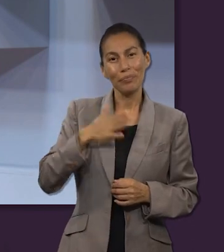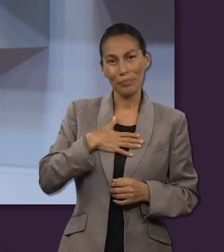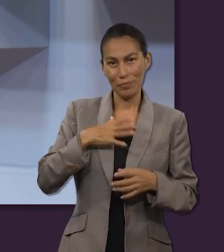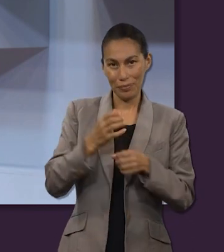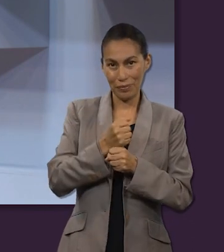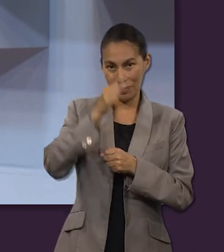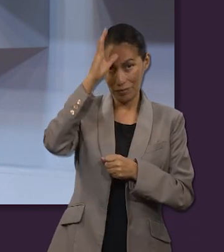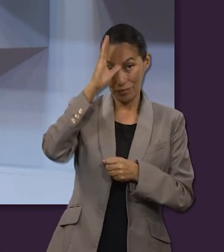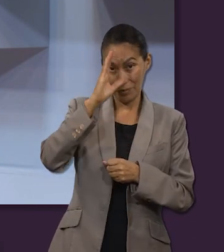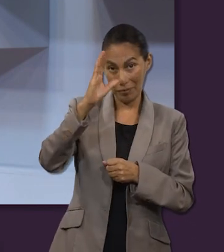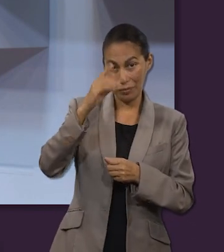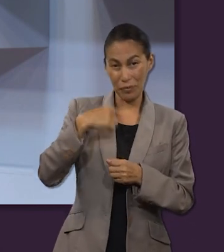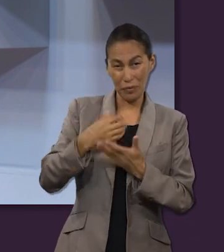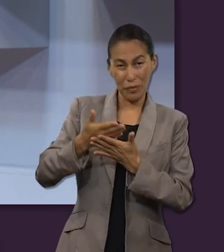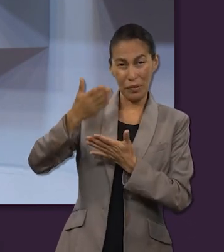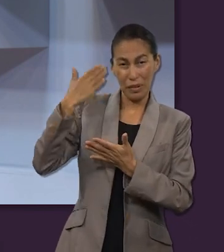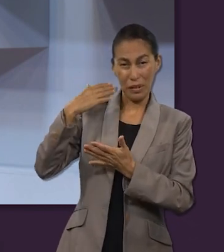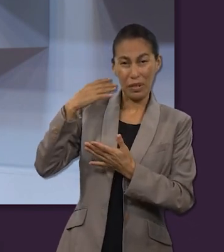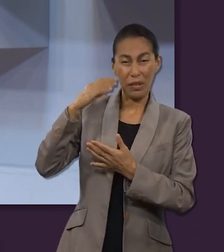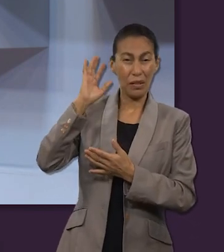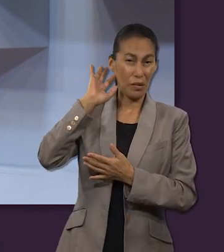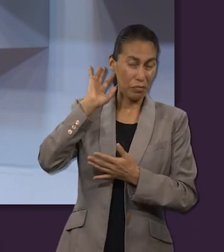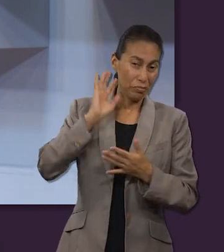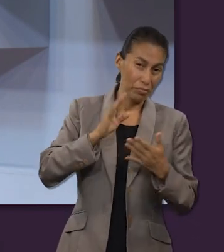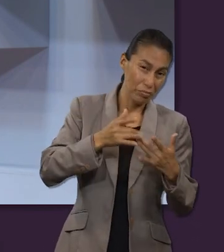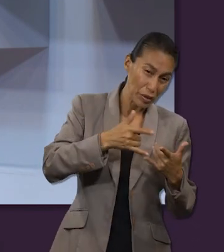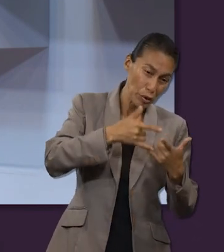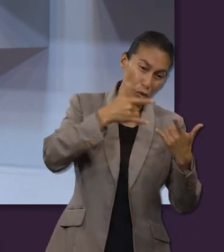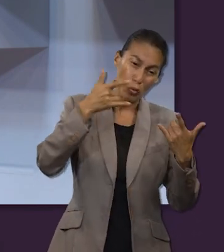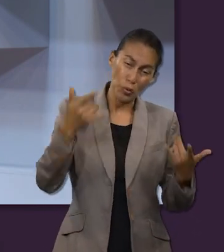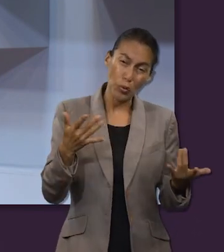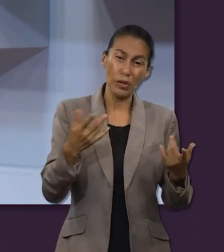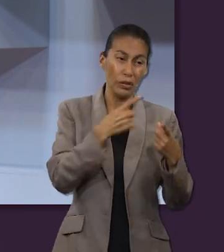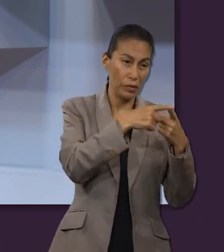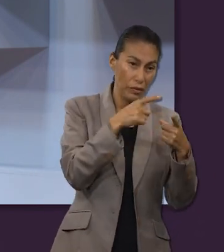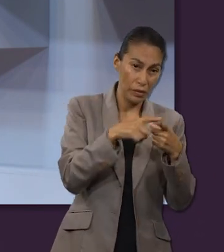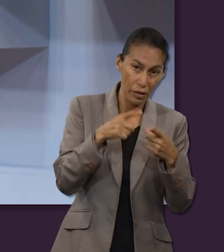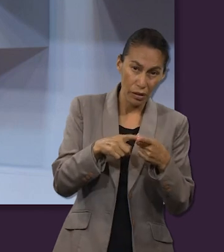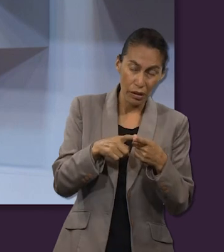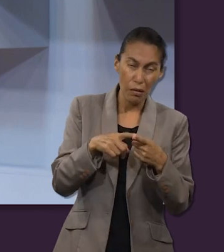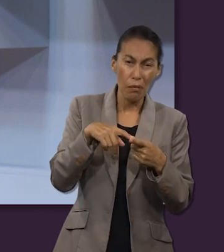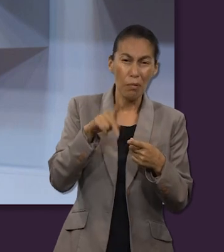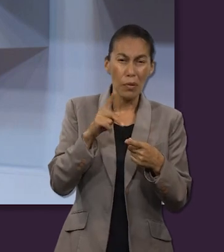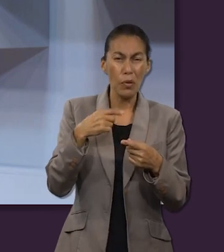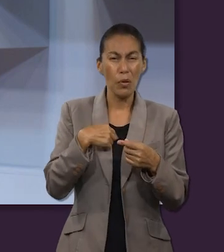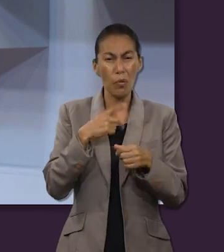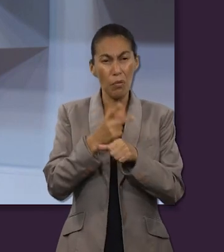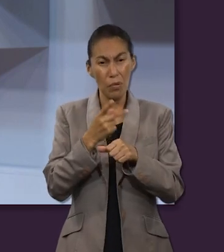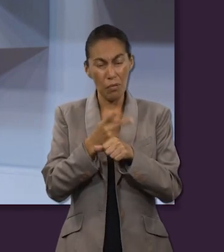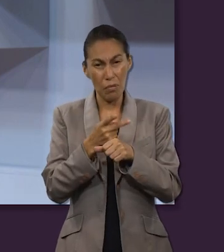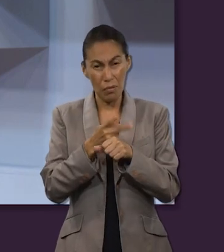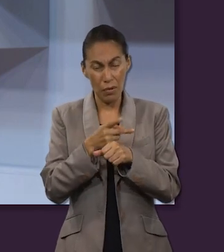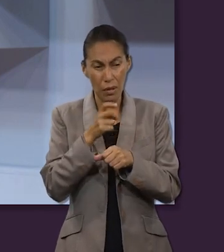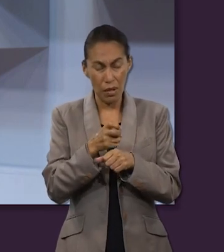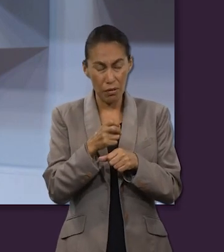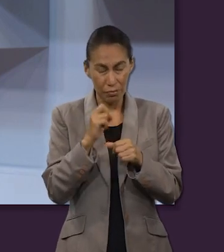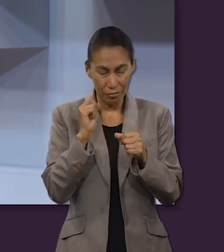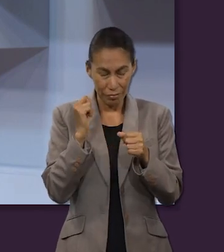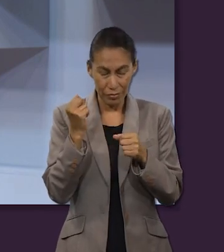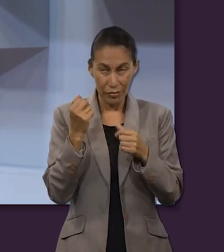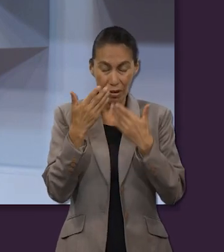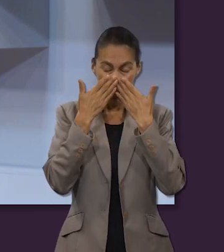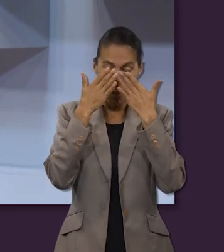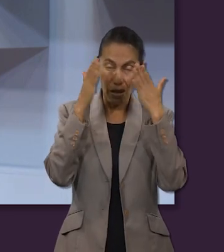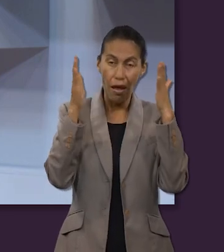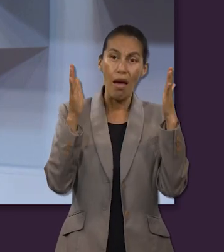Quizás que al principio lo confundía con los cuentos que lo escuchaba, pero ya estando en la primaria